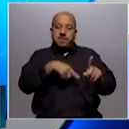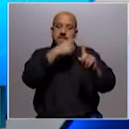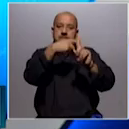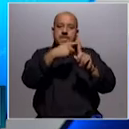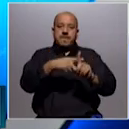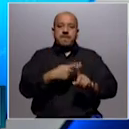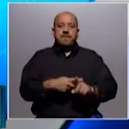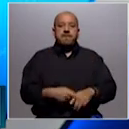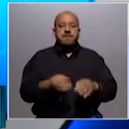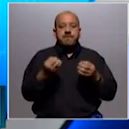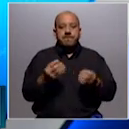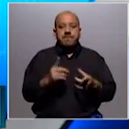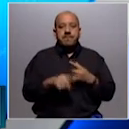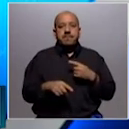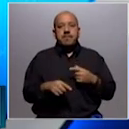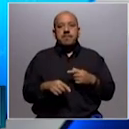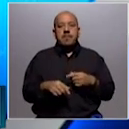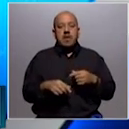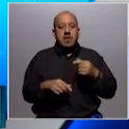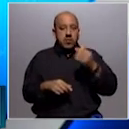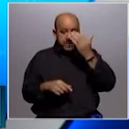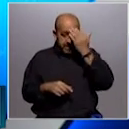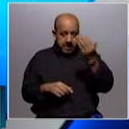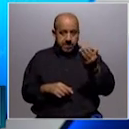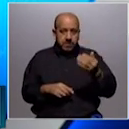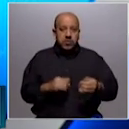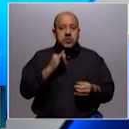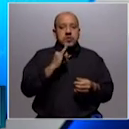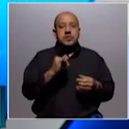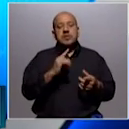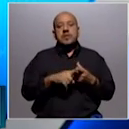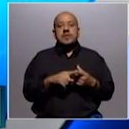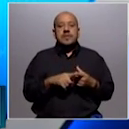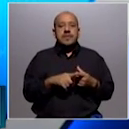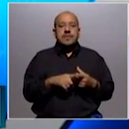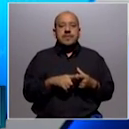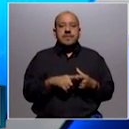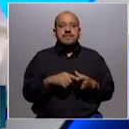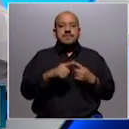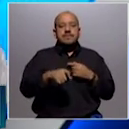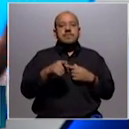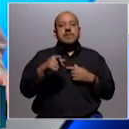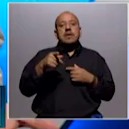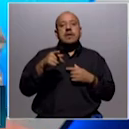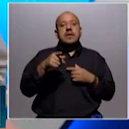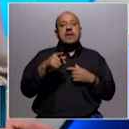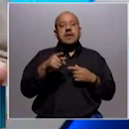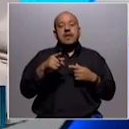porque bueno, los militantes del Frente sí hicieron presencia... ...durante la asunción del presidente.